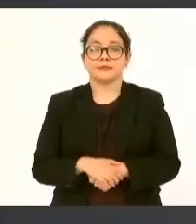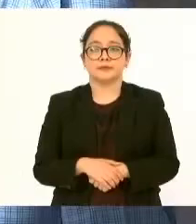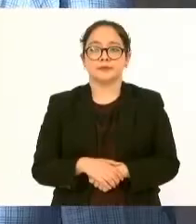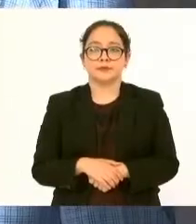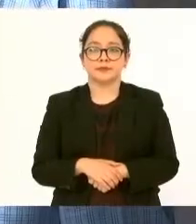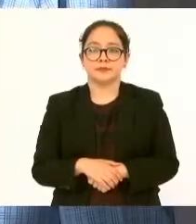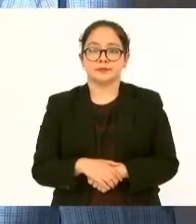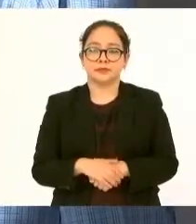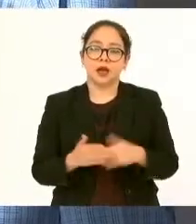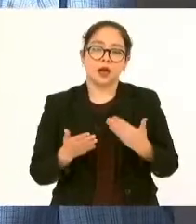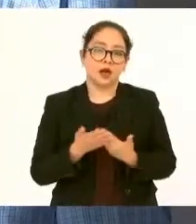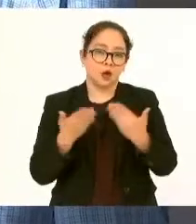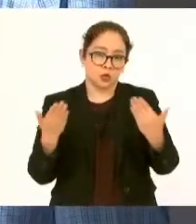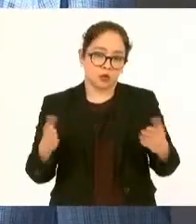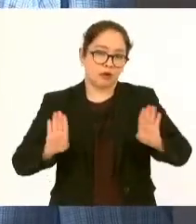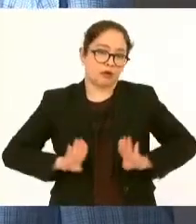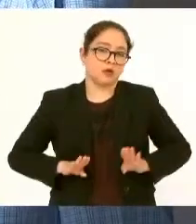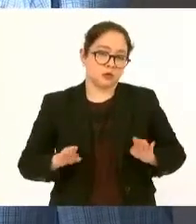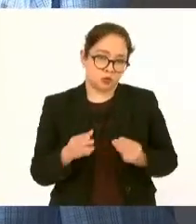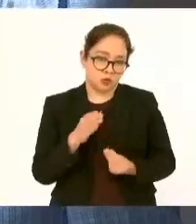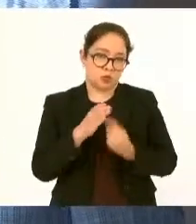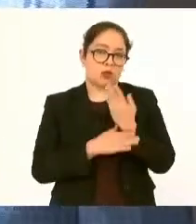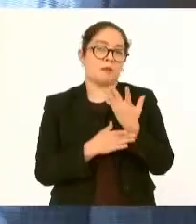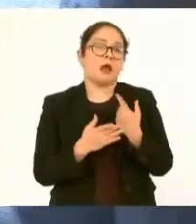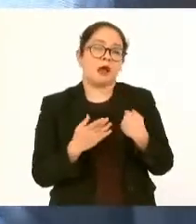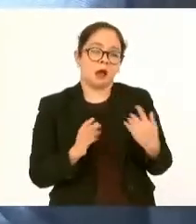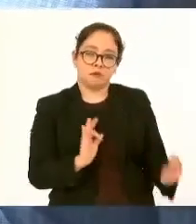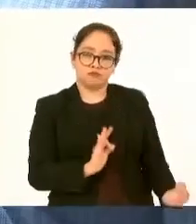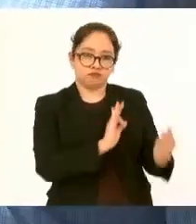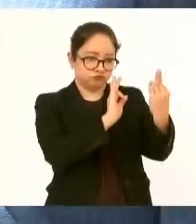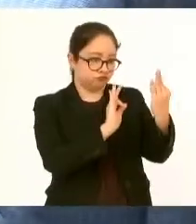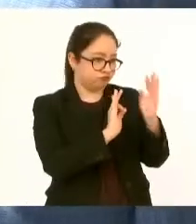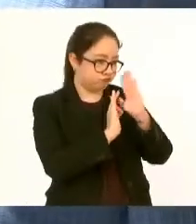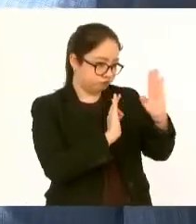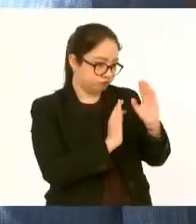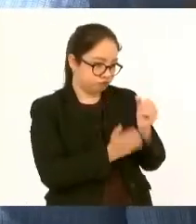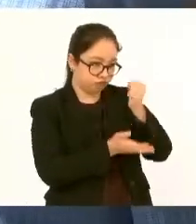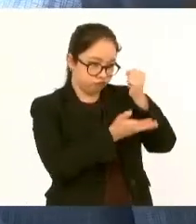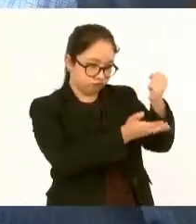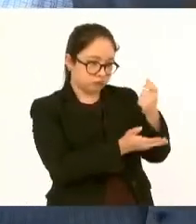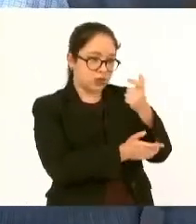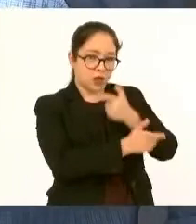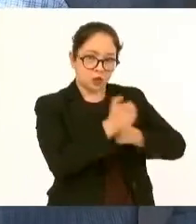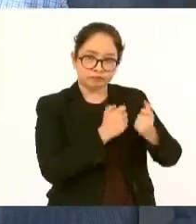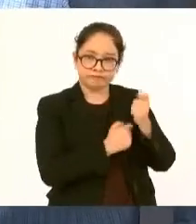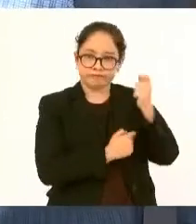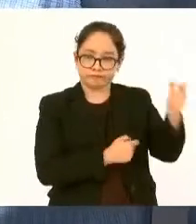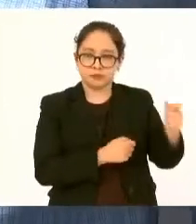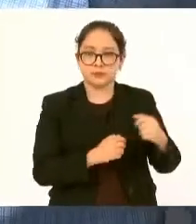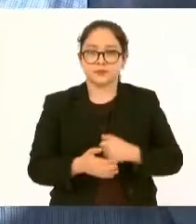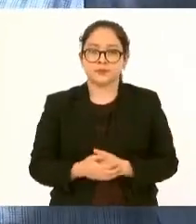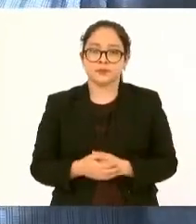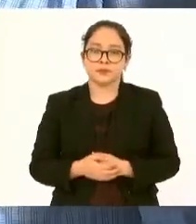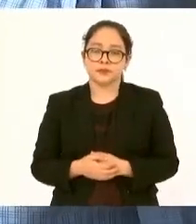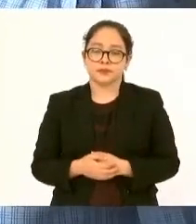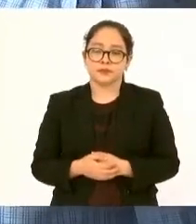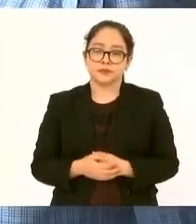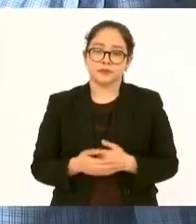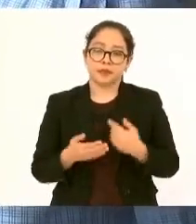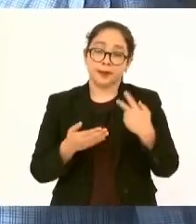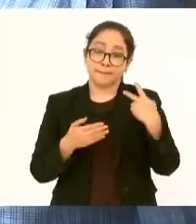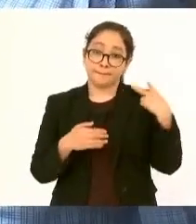es directo también aquí en Veracruz 198 mil